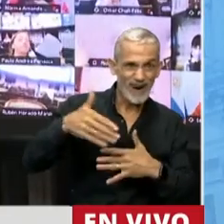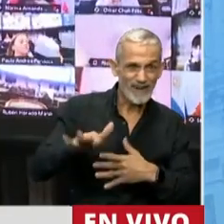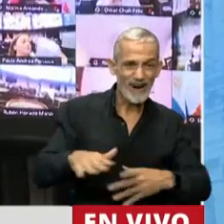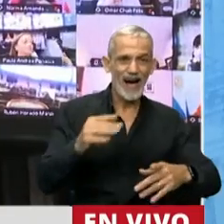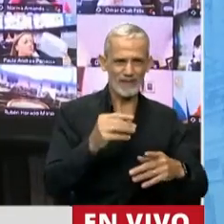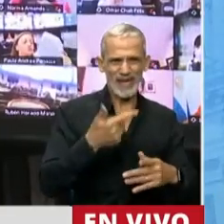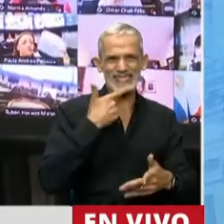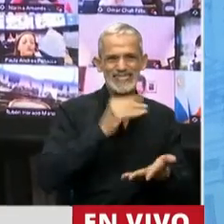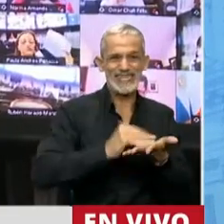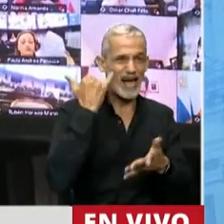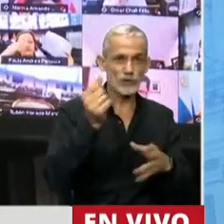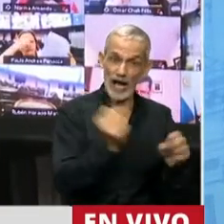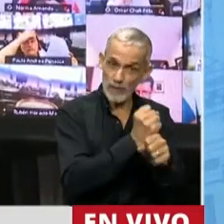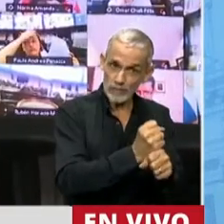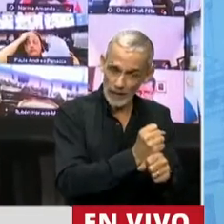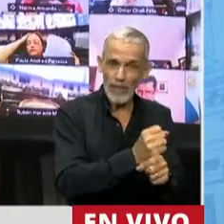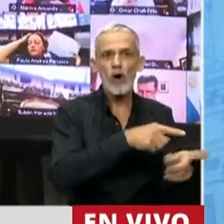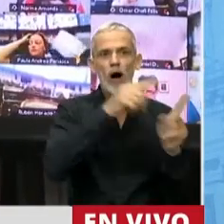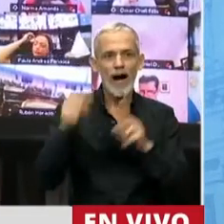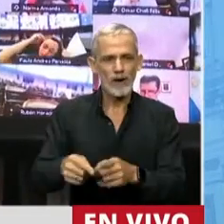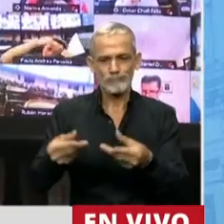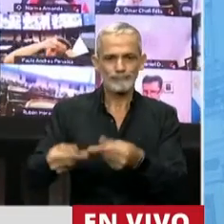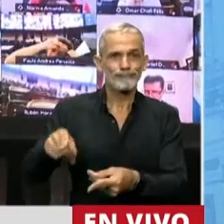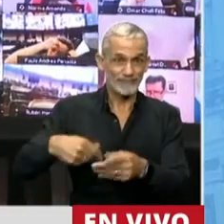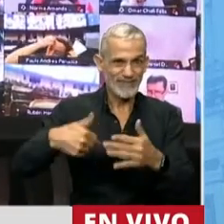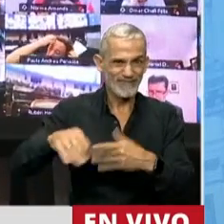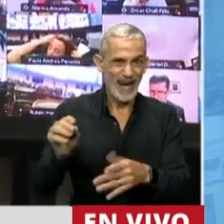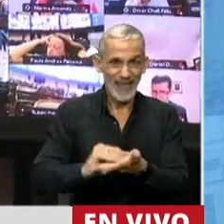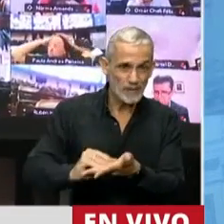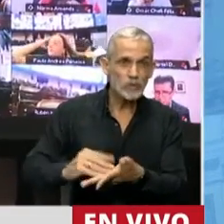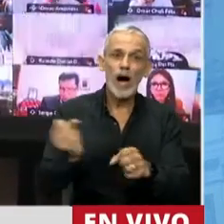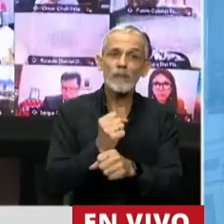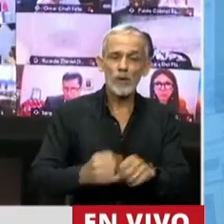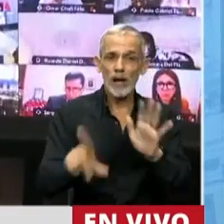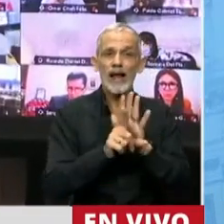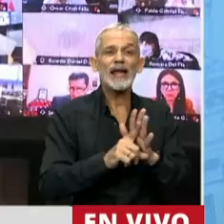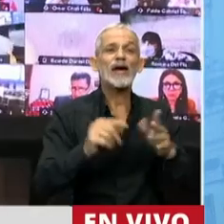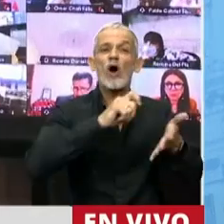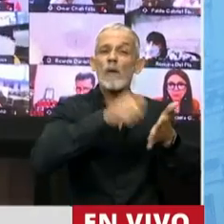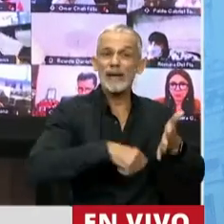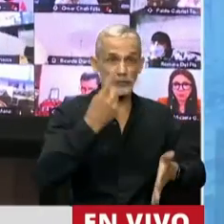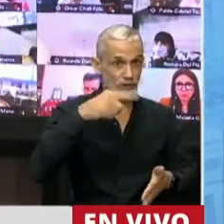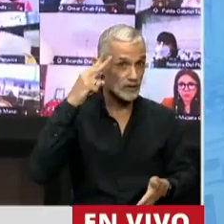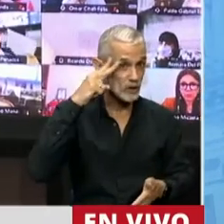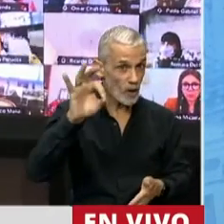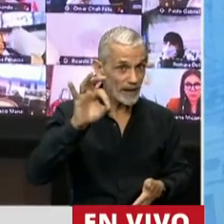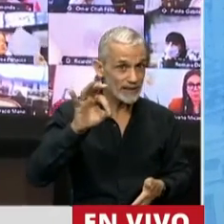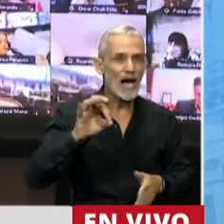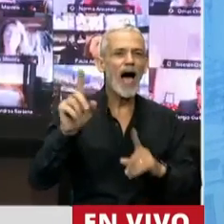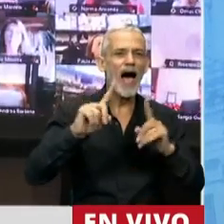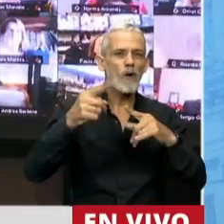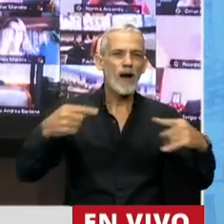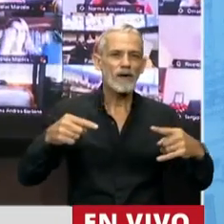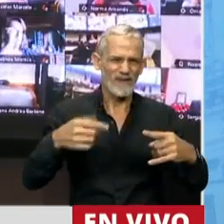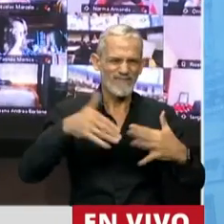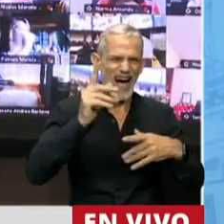Senado, convirtiendo en ley el convenio 190, hay alguna gente